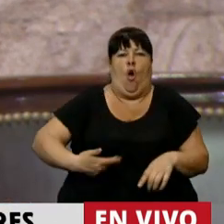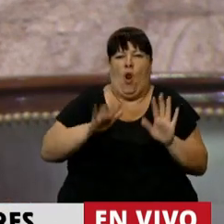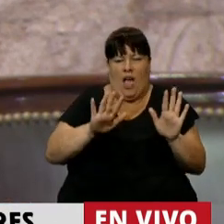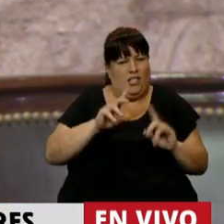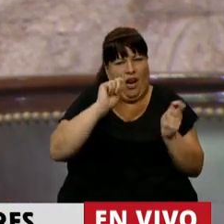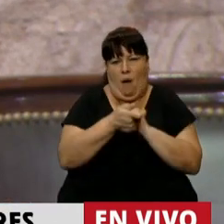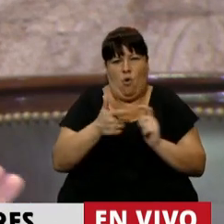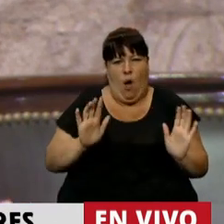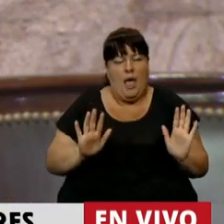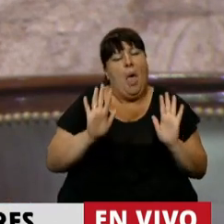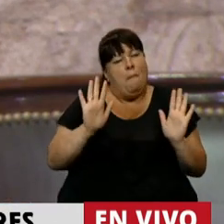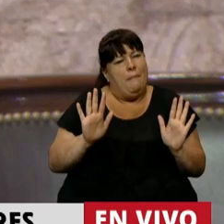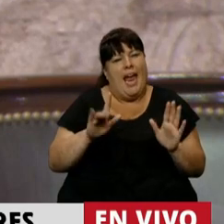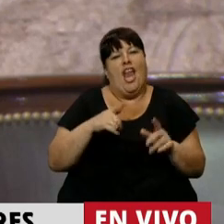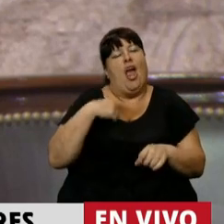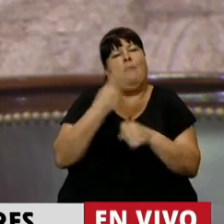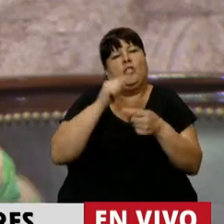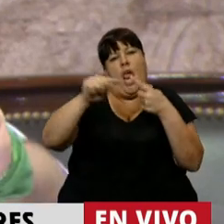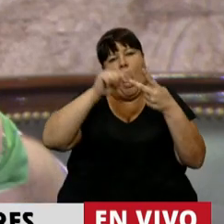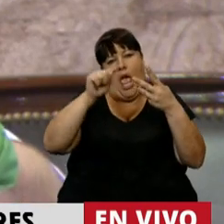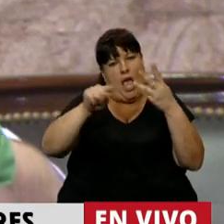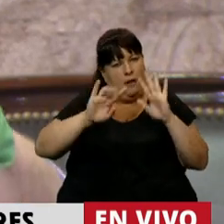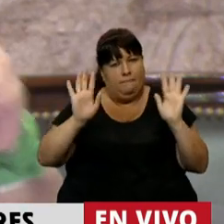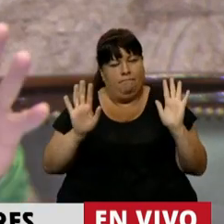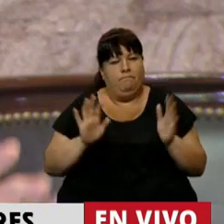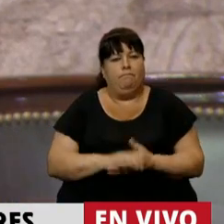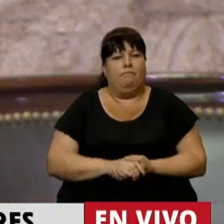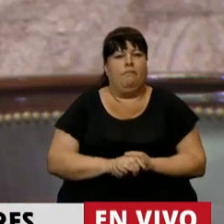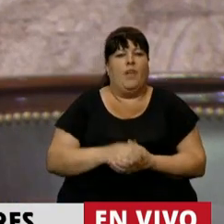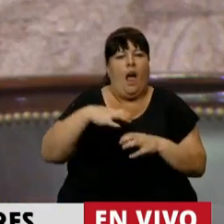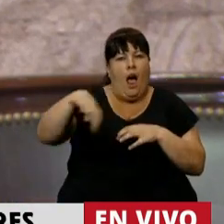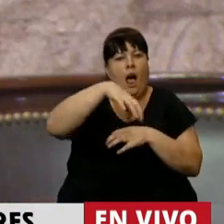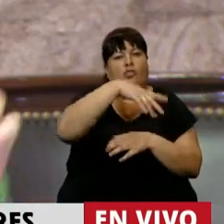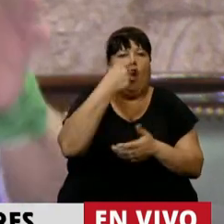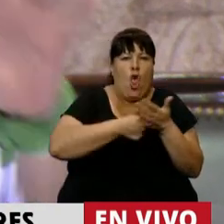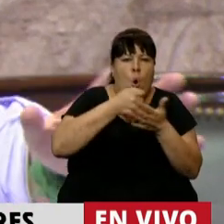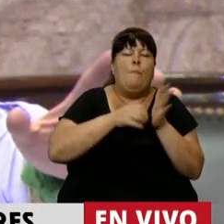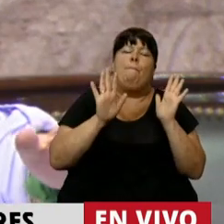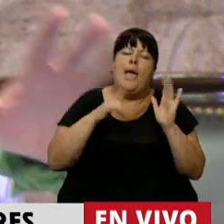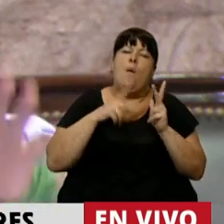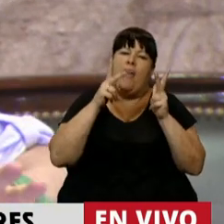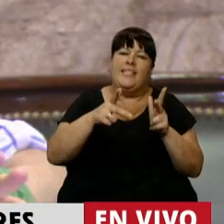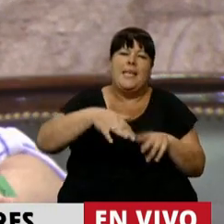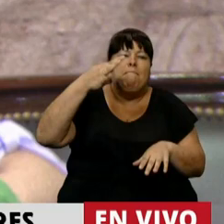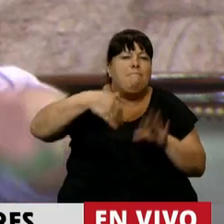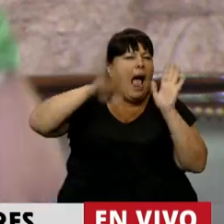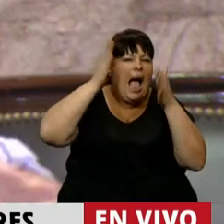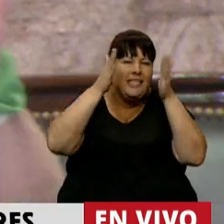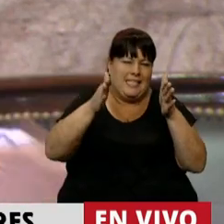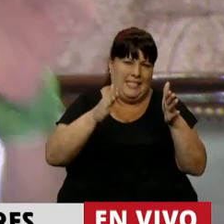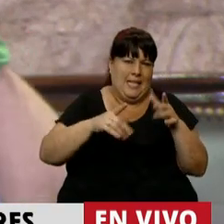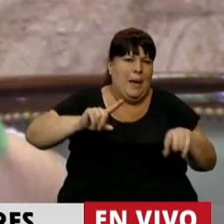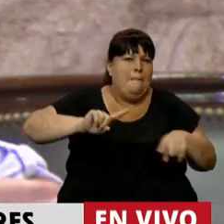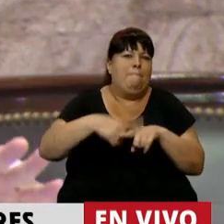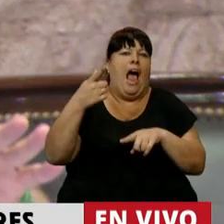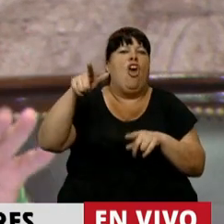presidente. Pero bueno, sería imposible nombrar a todos los sectores que han salido a pelear, pero quiero mencionar especialmente la gran